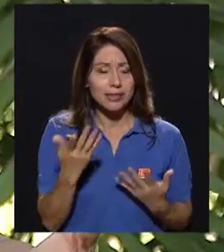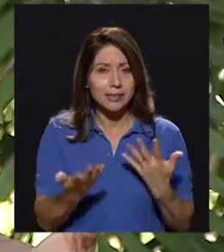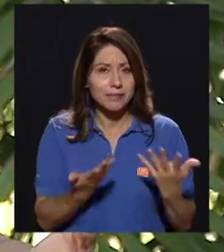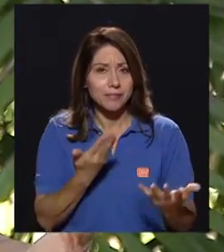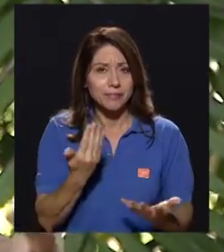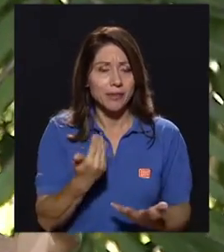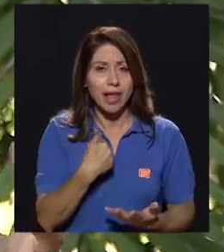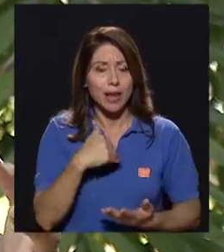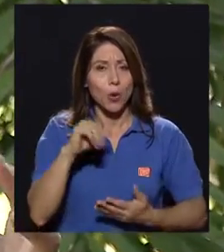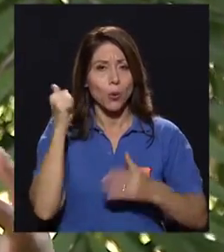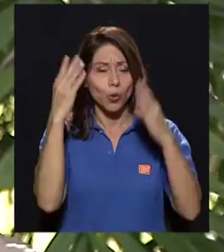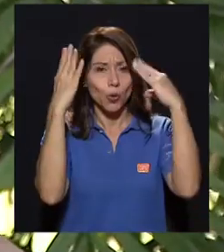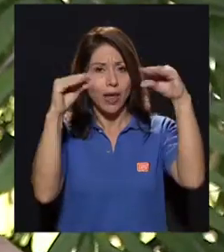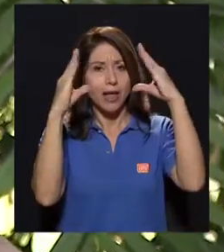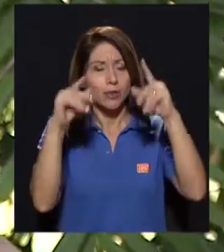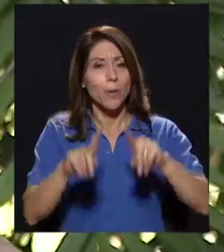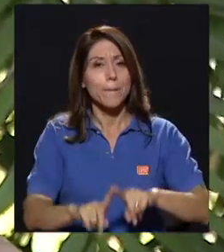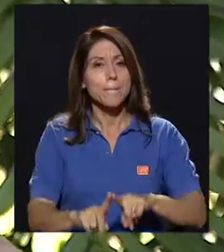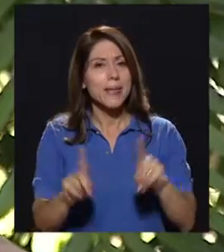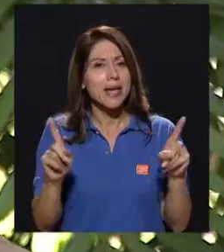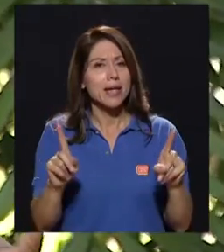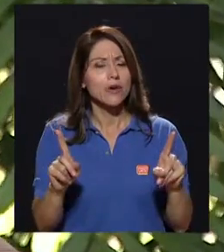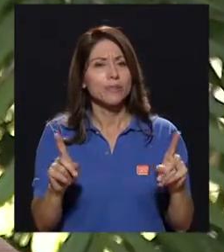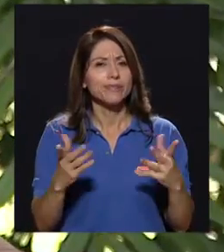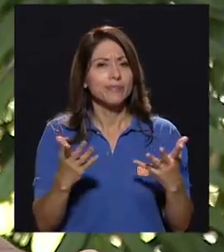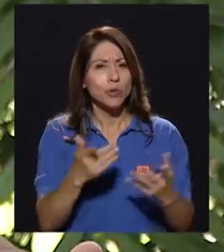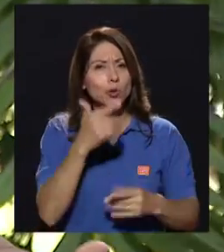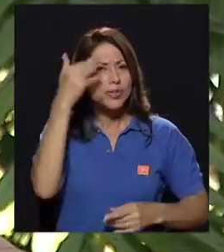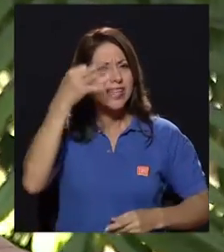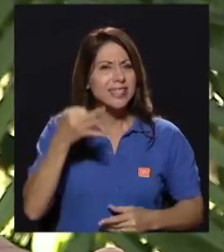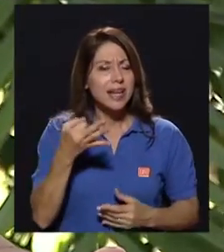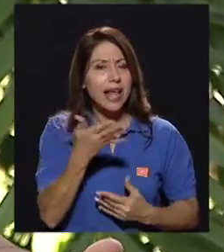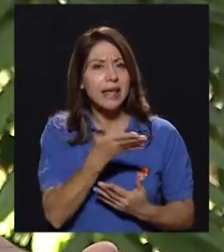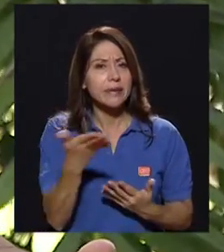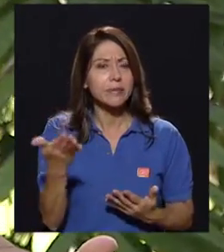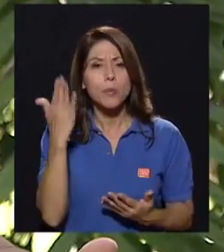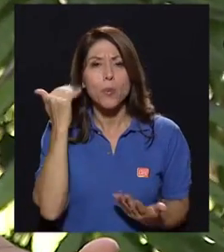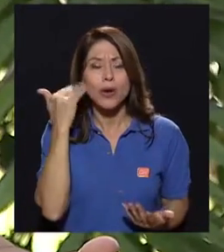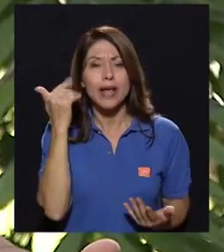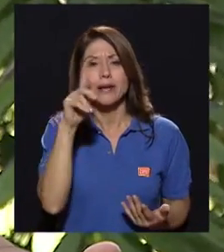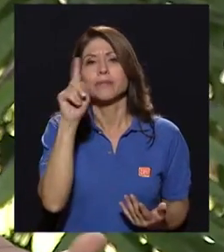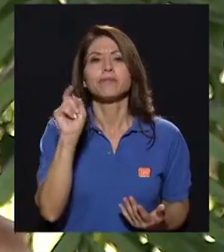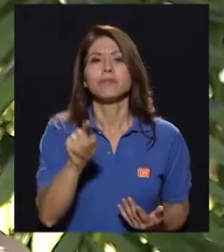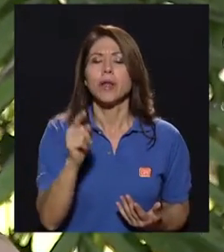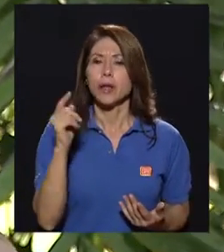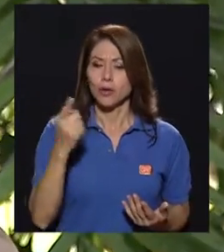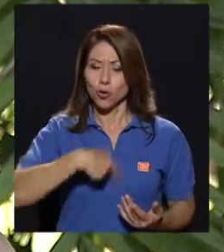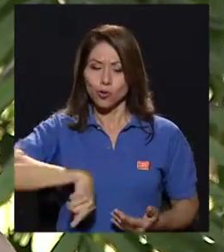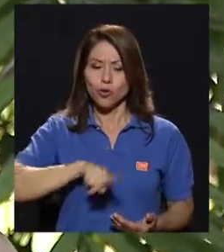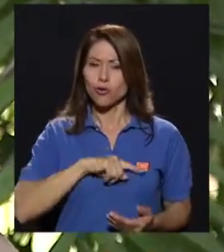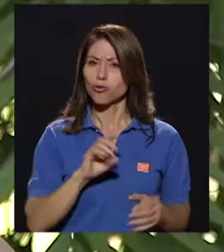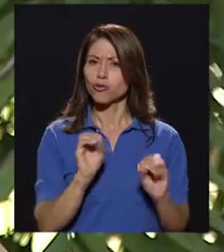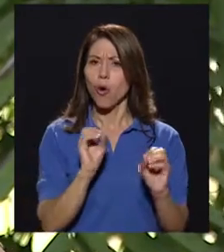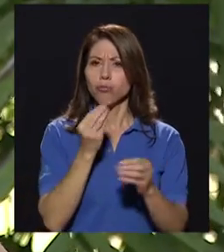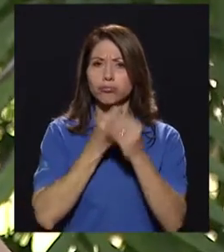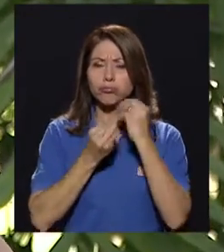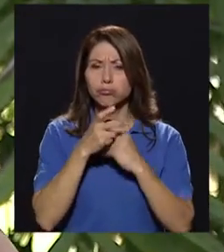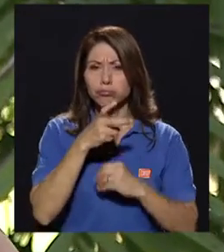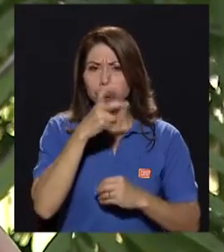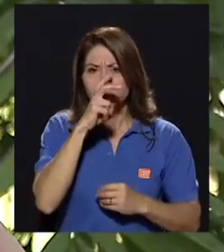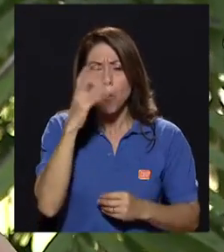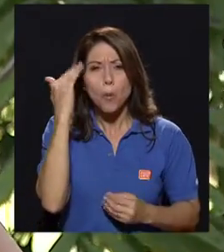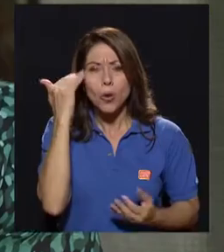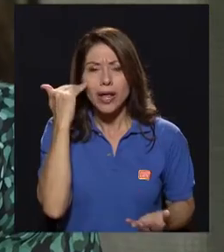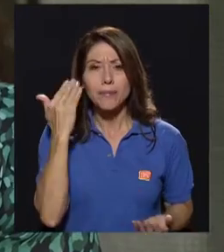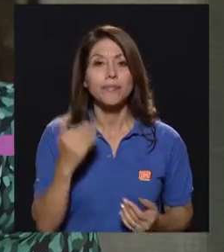otro dato. Pero, ¿por creen ustedes que se deba esto, que no lo tengamos tan incorporado?